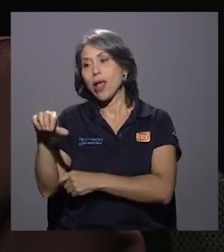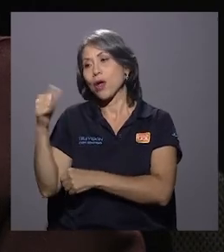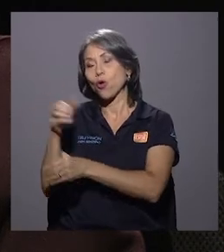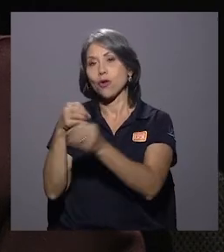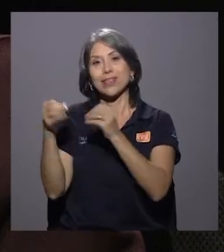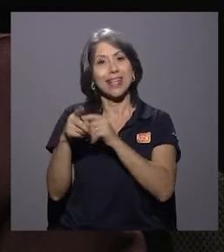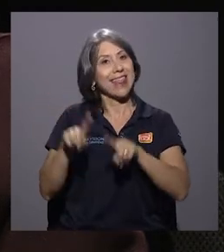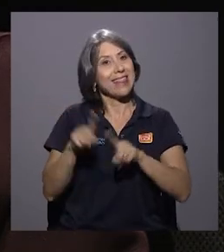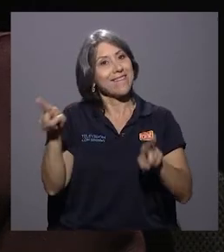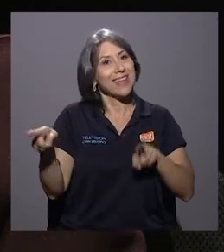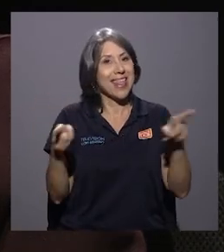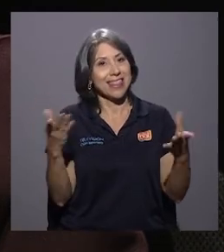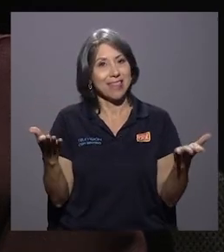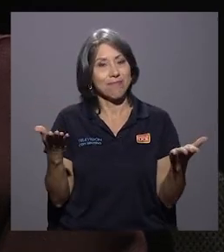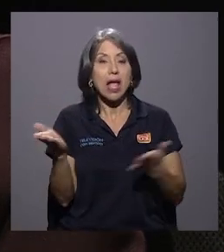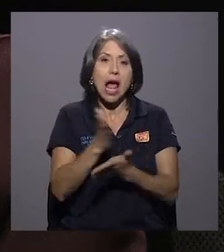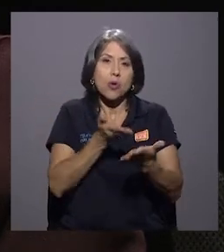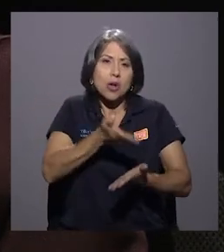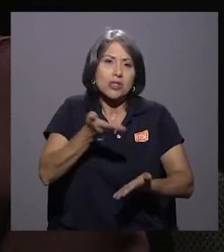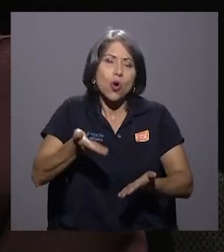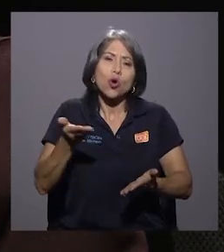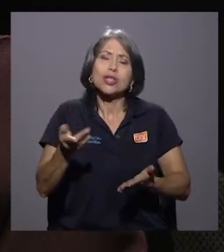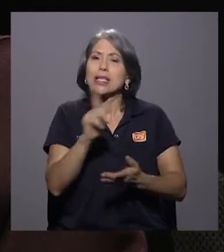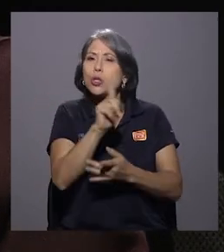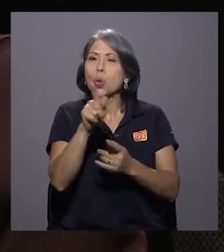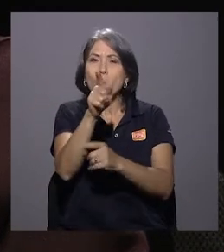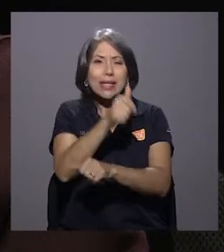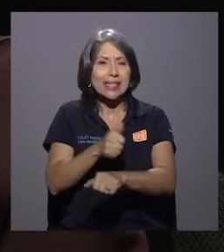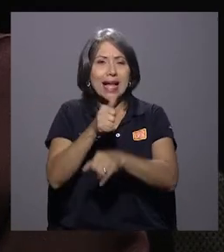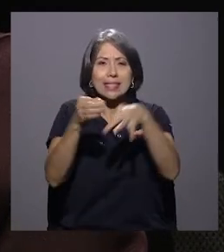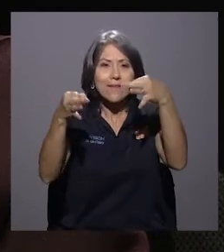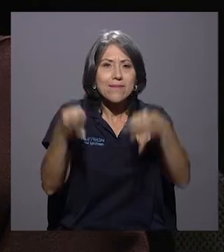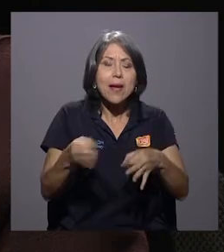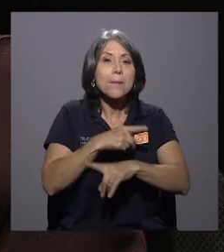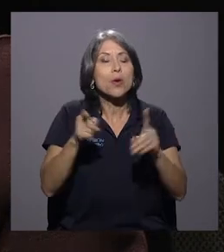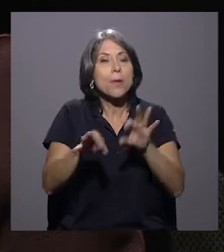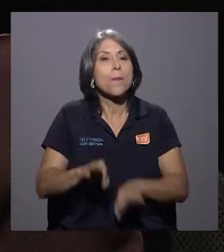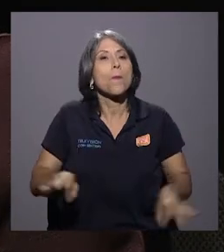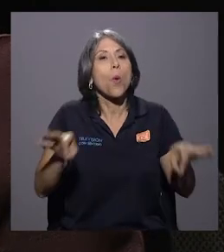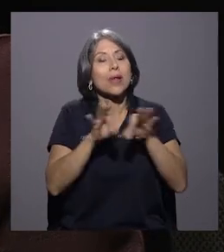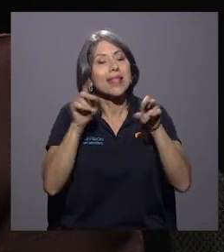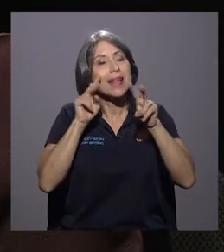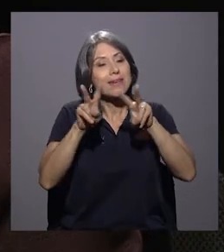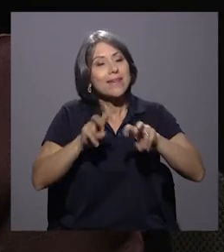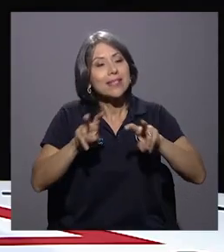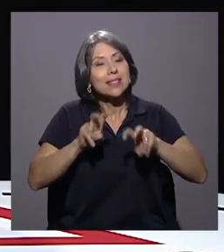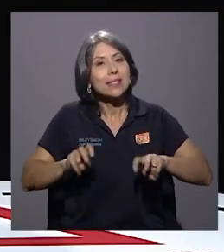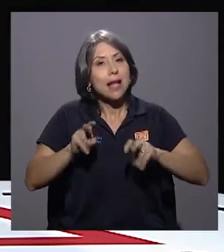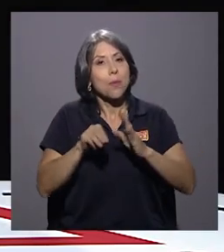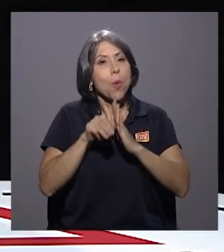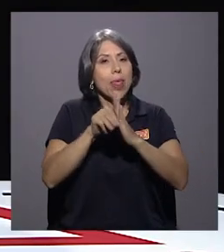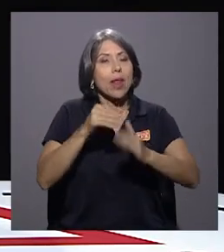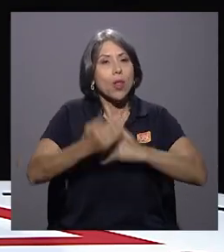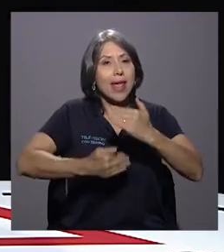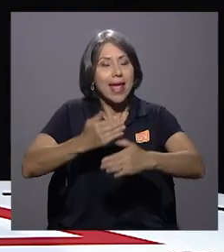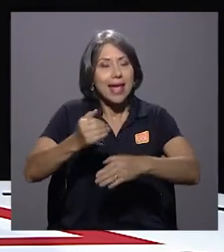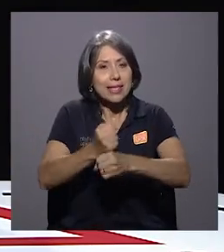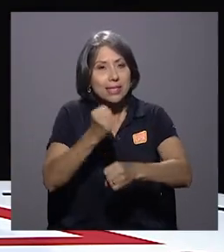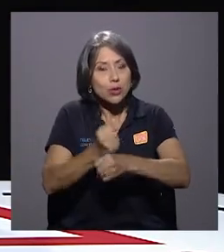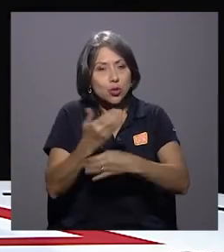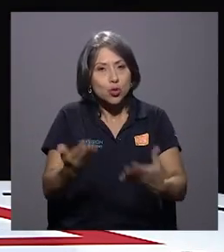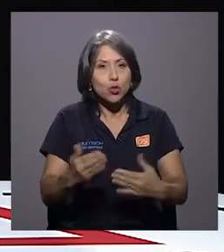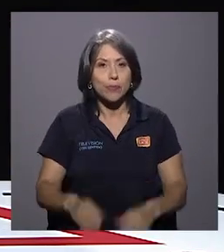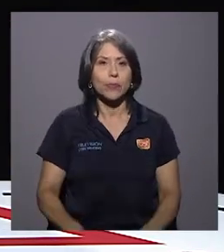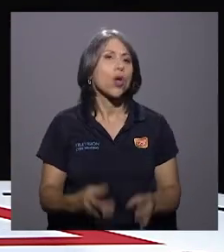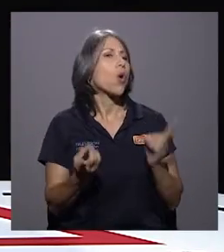claramente definidos y por eso la importancia de la revisión del modelo de gestión y del modelo de protección especial. ¿Cuáles son las instituciones que deberían de